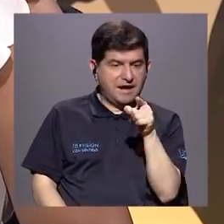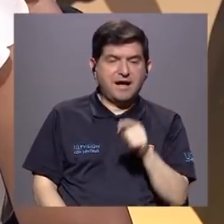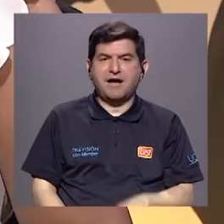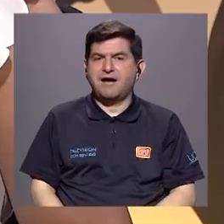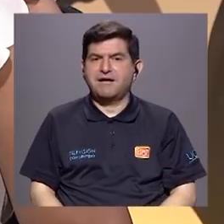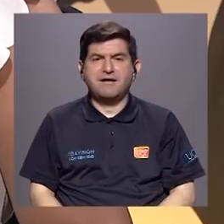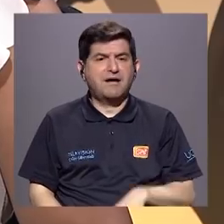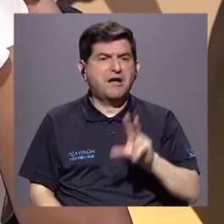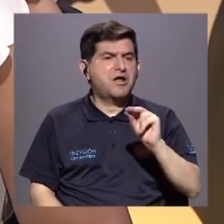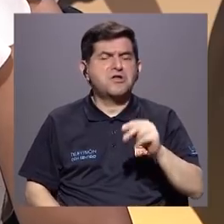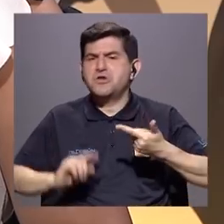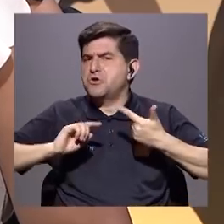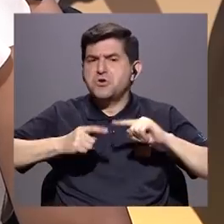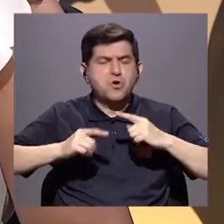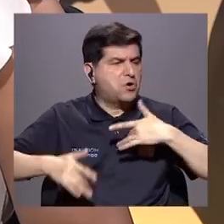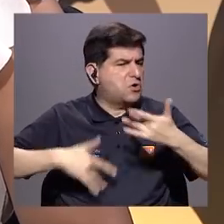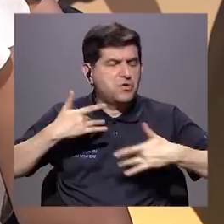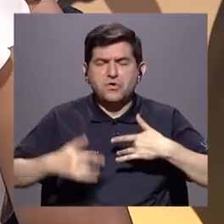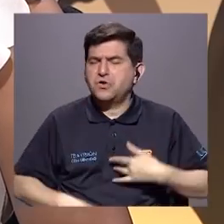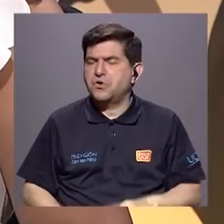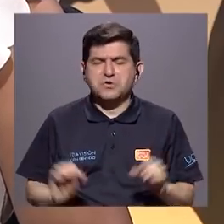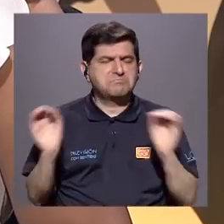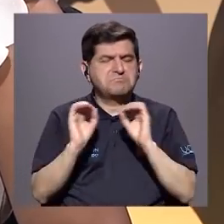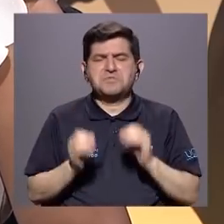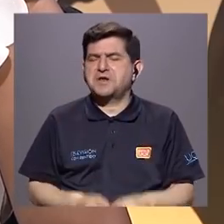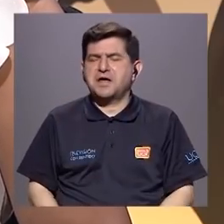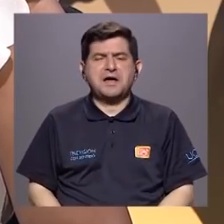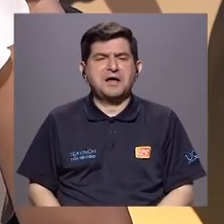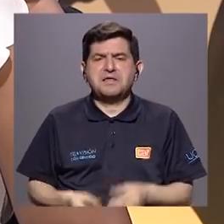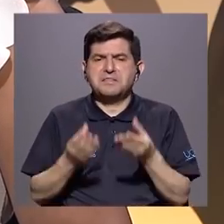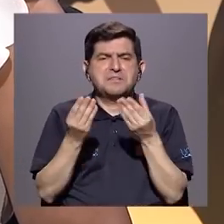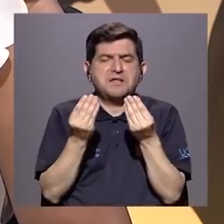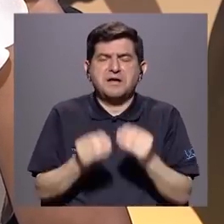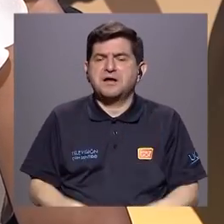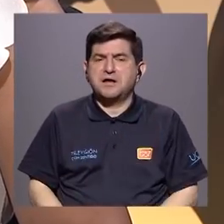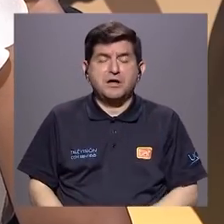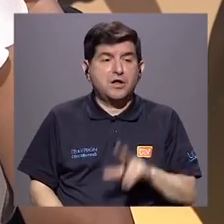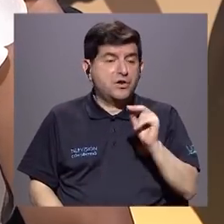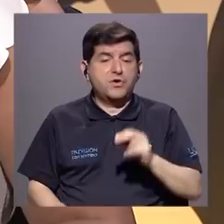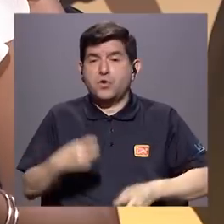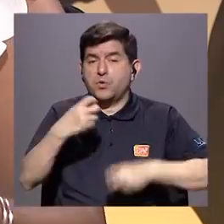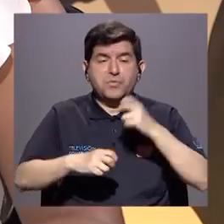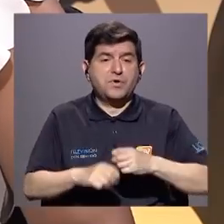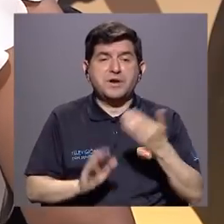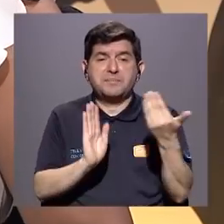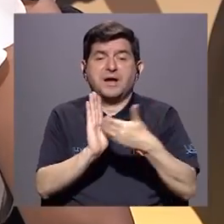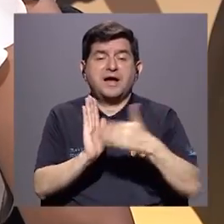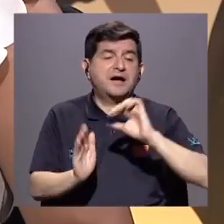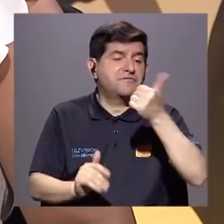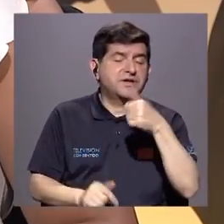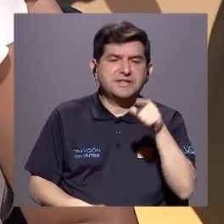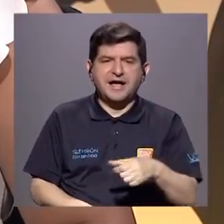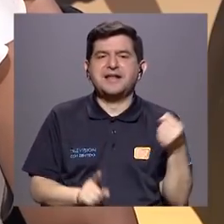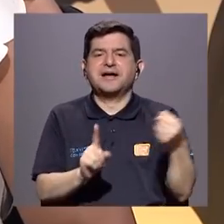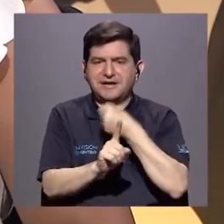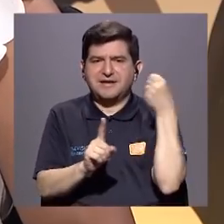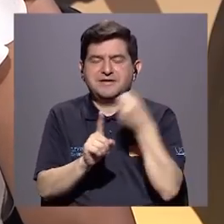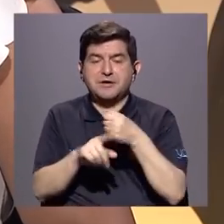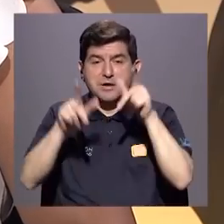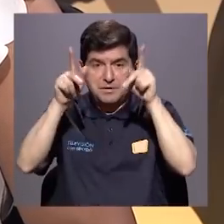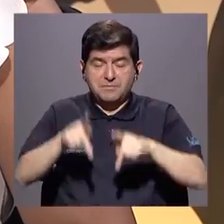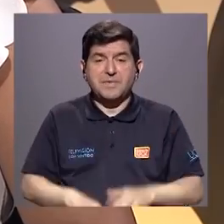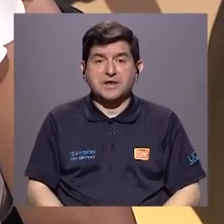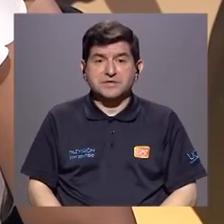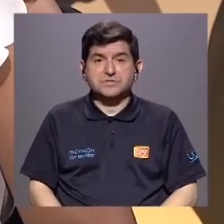entonces como no sienten dolor, como no sienten pena, como no hay ningún reparo en lo que le están haciendo al otro, por eso lo violentan. La persona